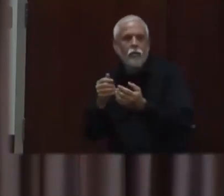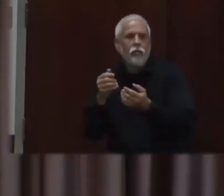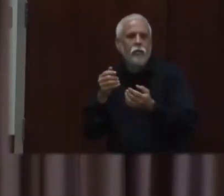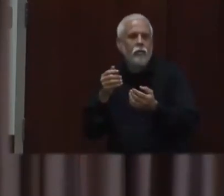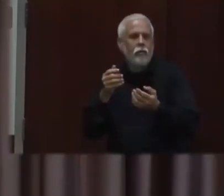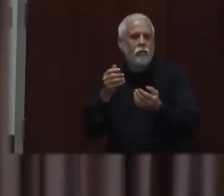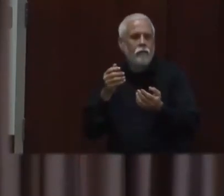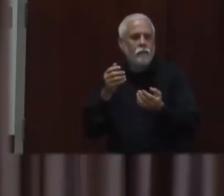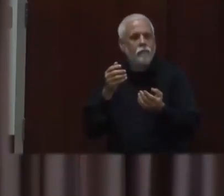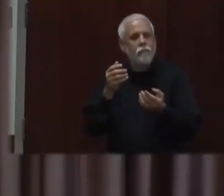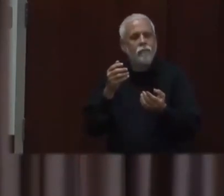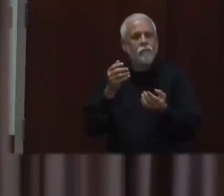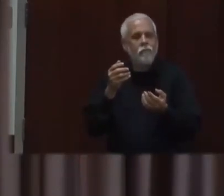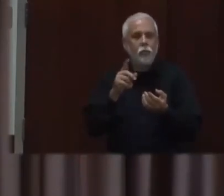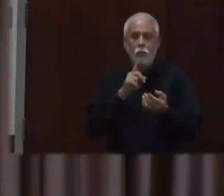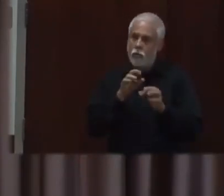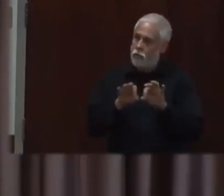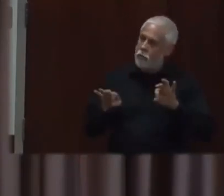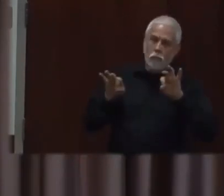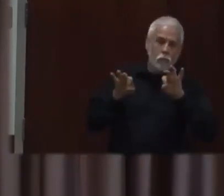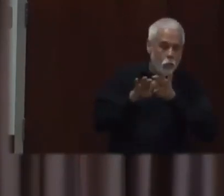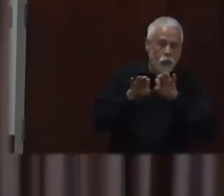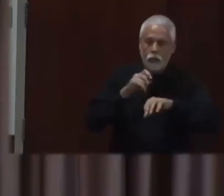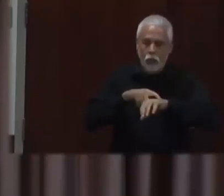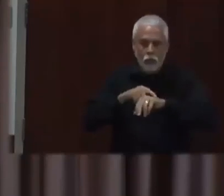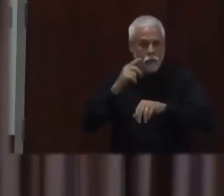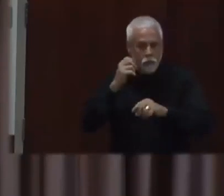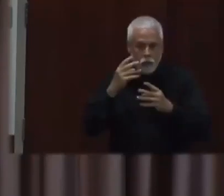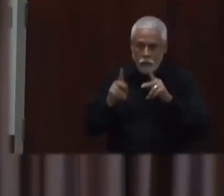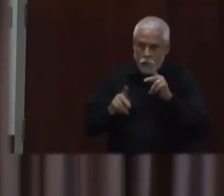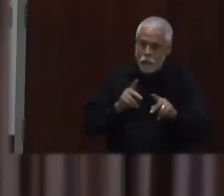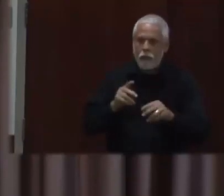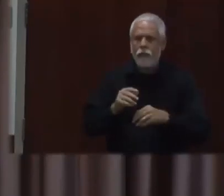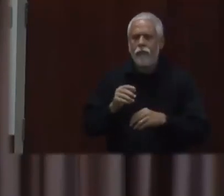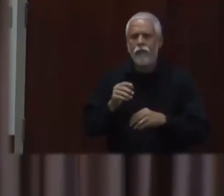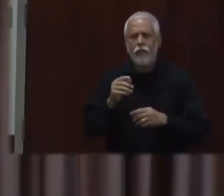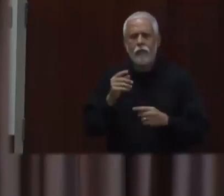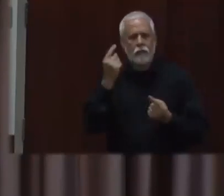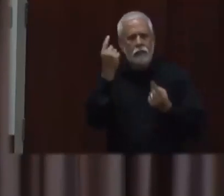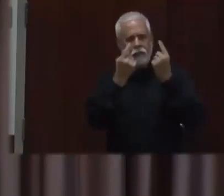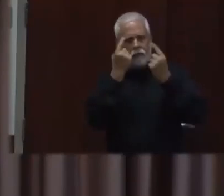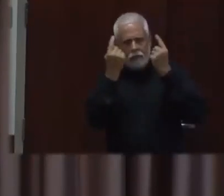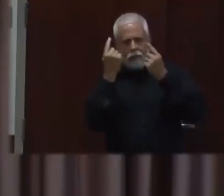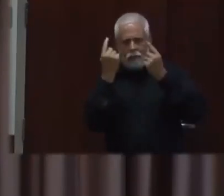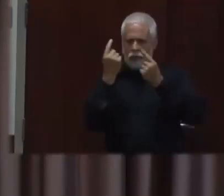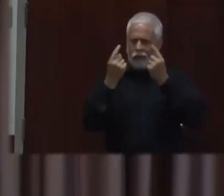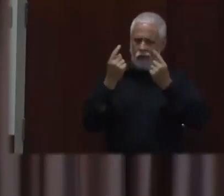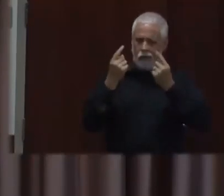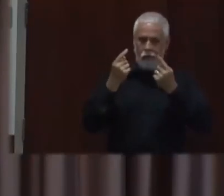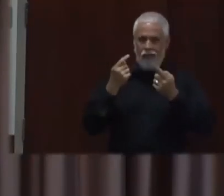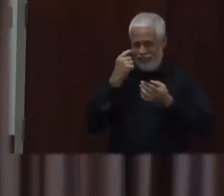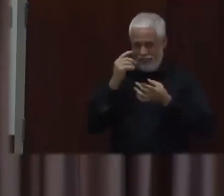especialmente para mucha gente que sea vulnerable para contraer la enfermedad y estar